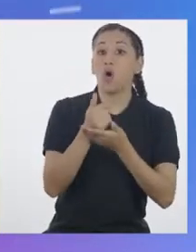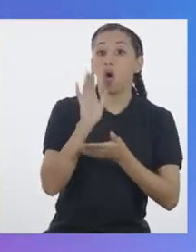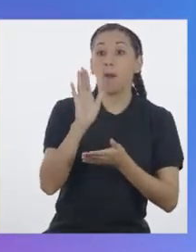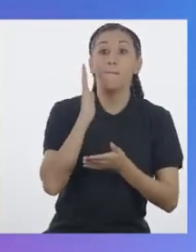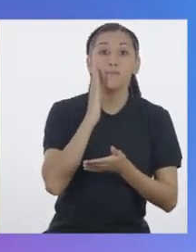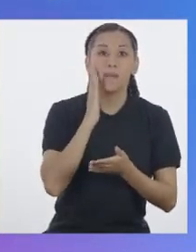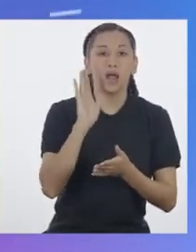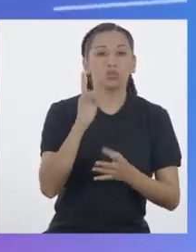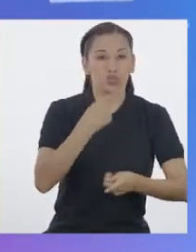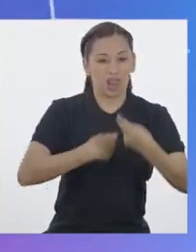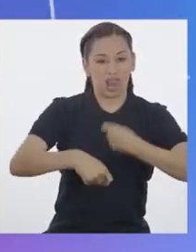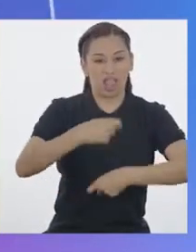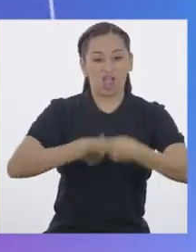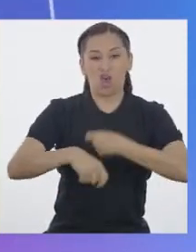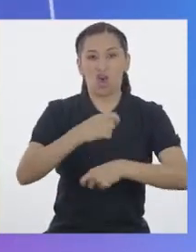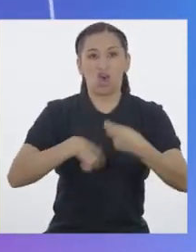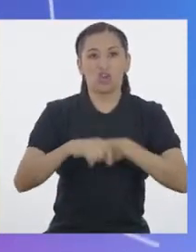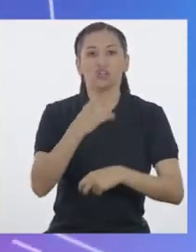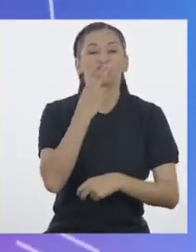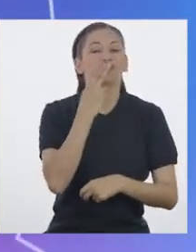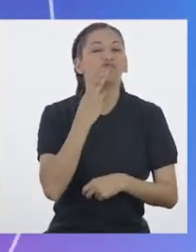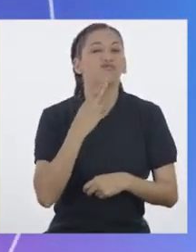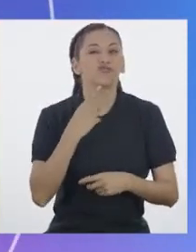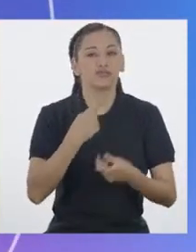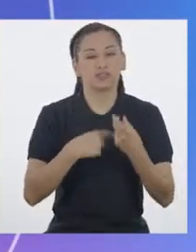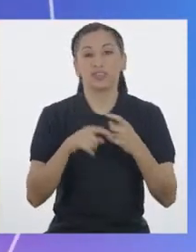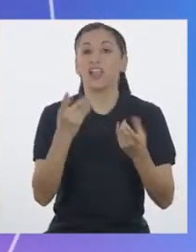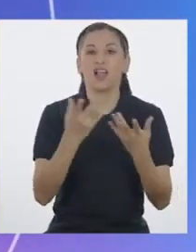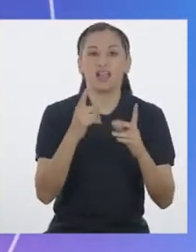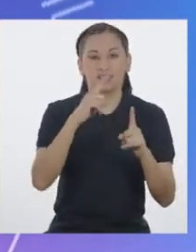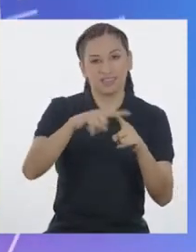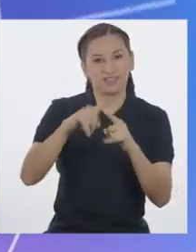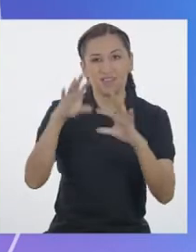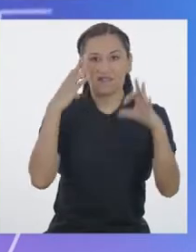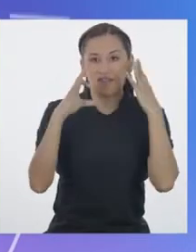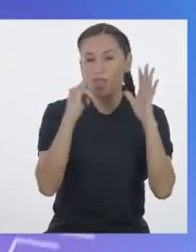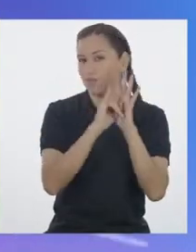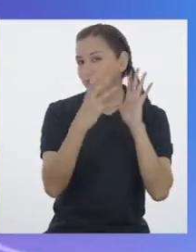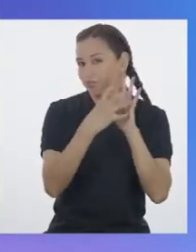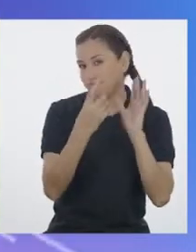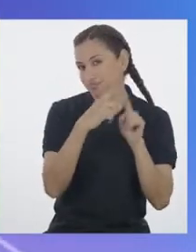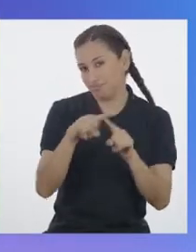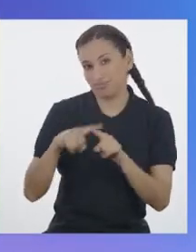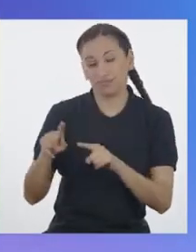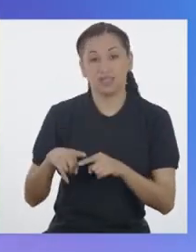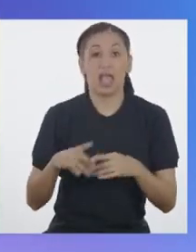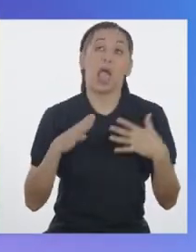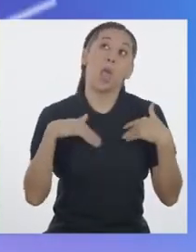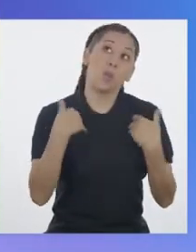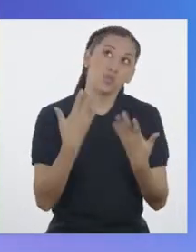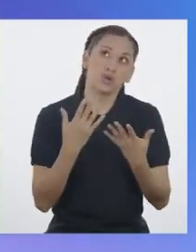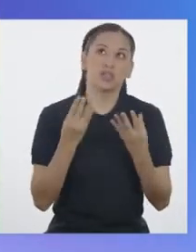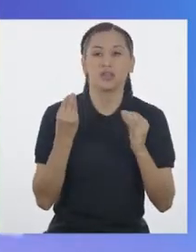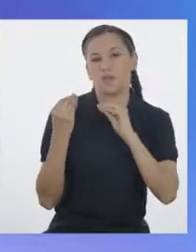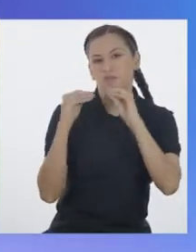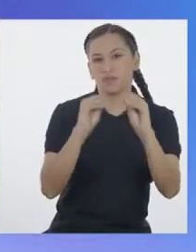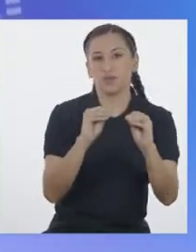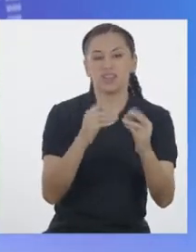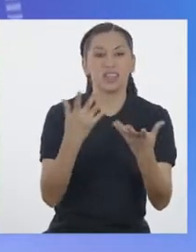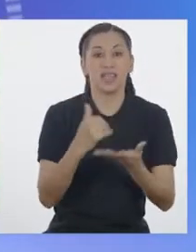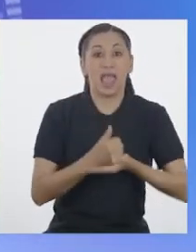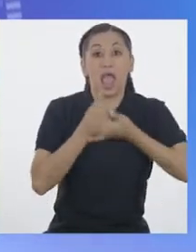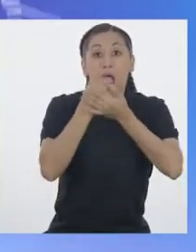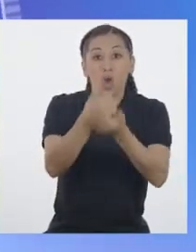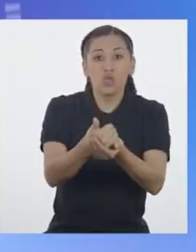de postres en el celular y las redes sociales Podríamos poner que ha ayudado